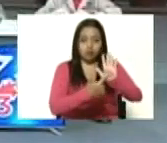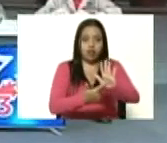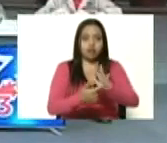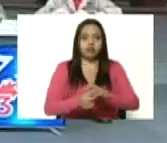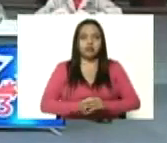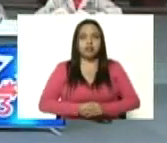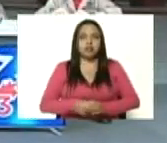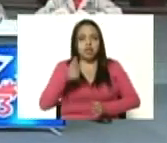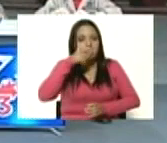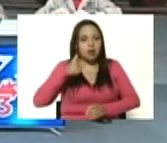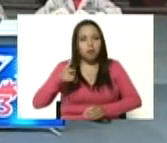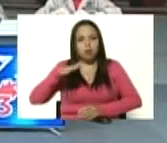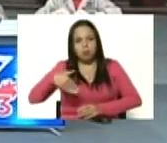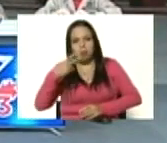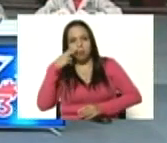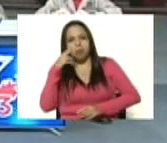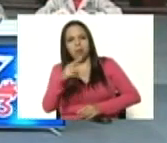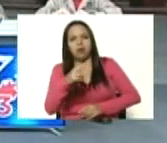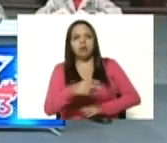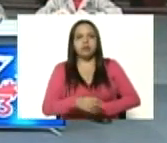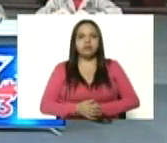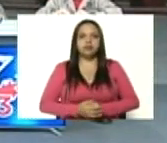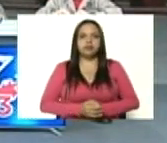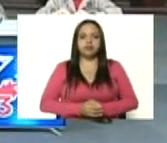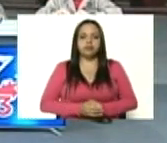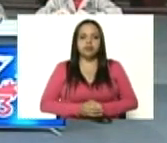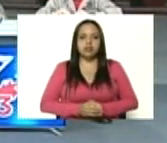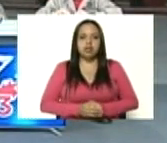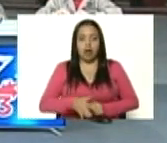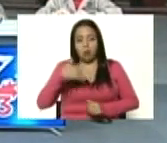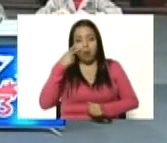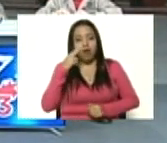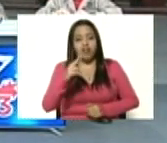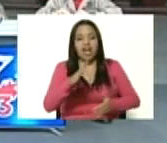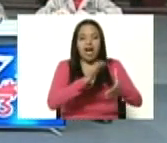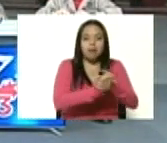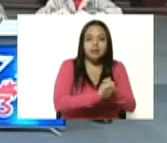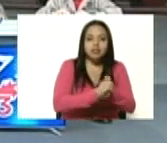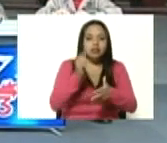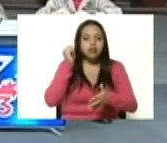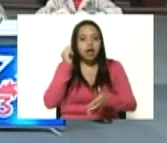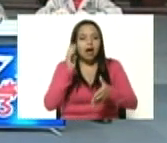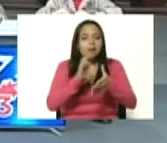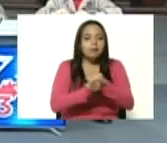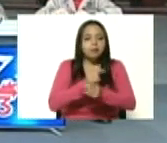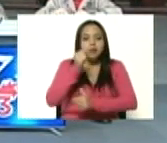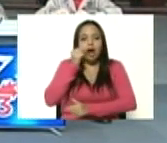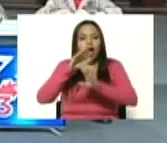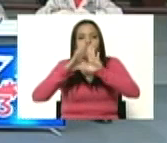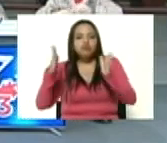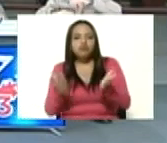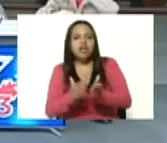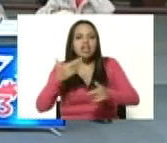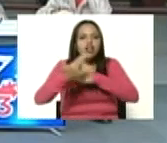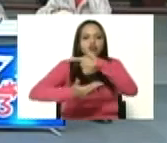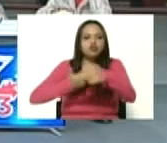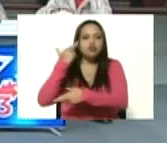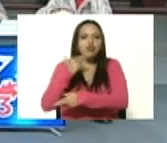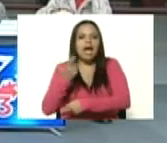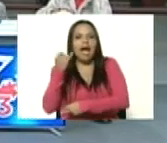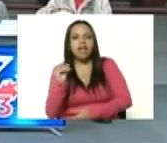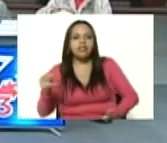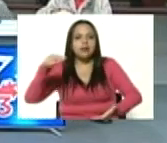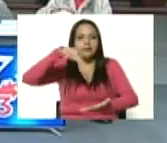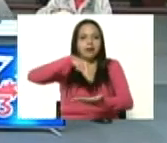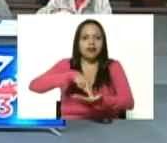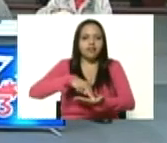que nuestro pueblo lo vea y lo puedan ver amigos y amigas del mundo la revolución bolivariana está de pie